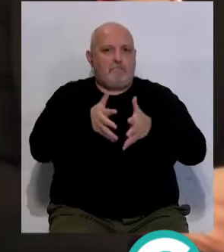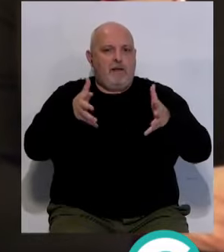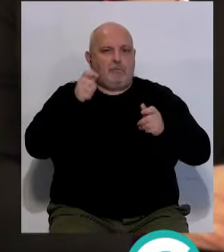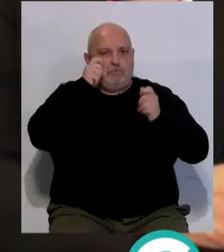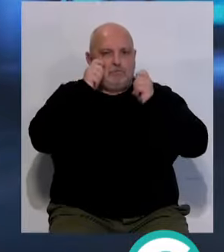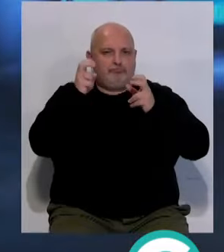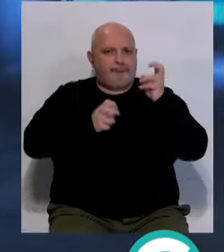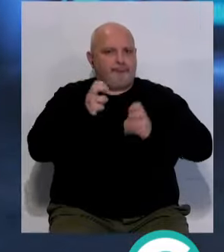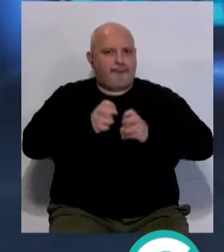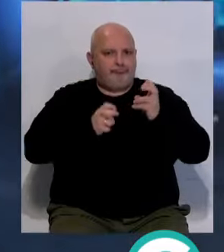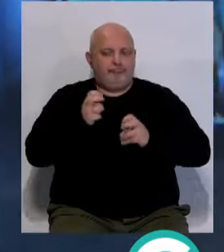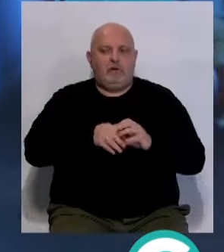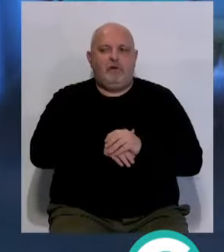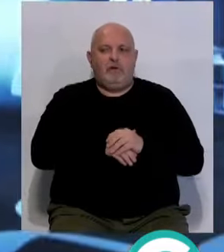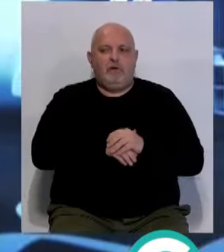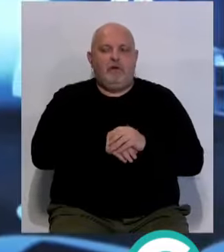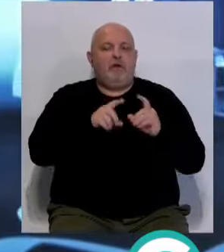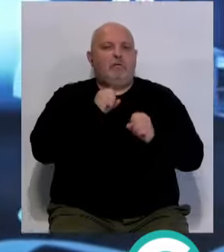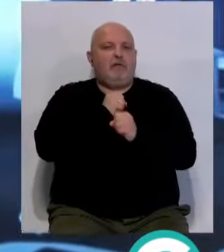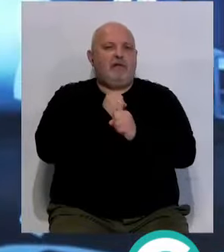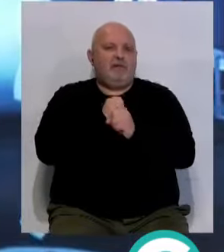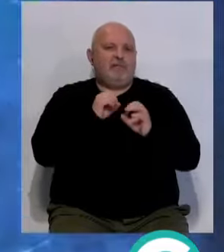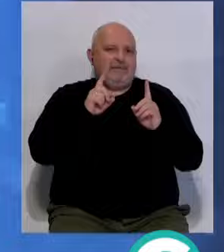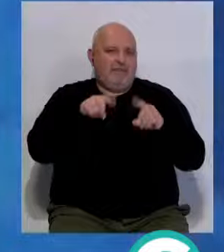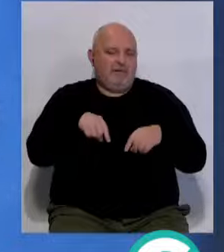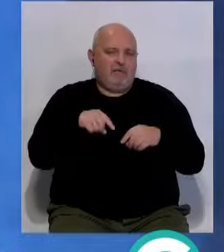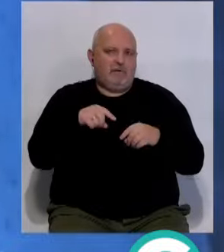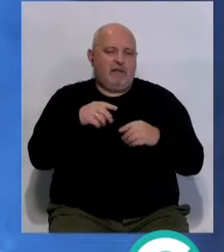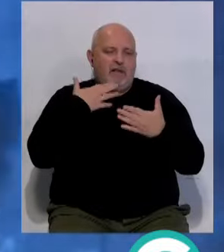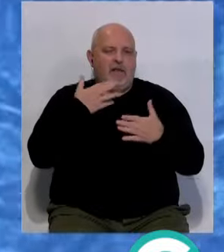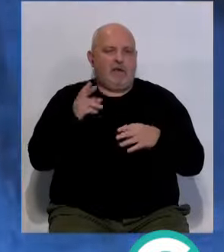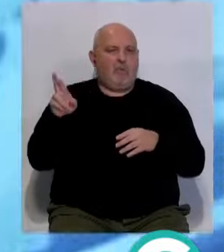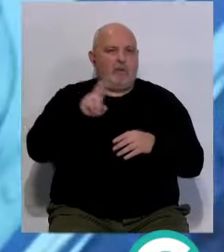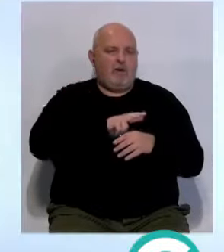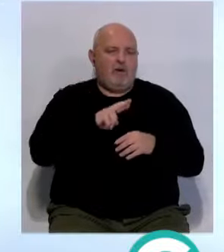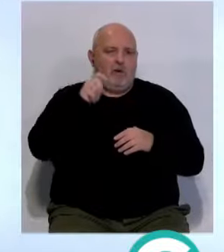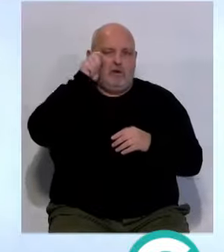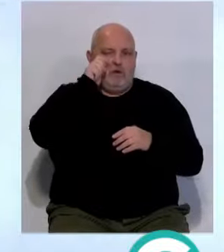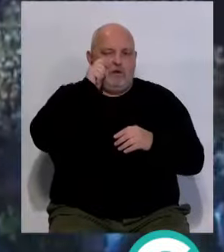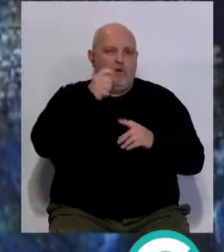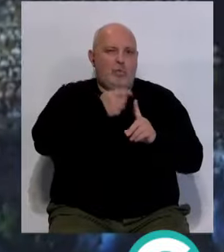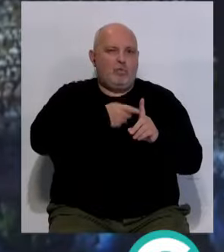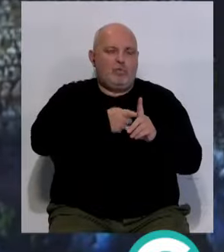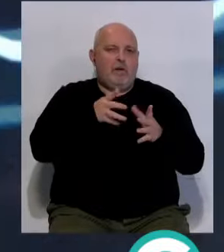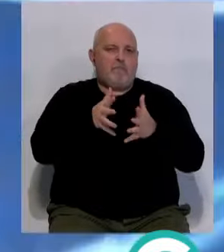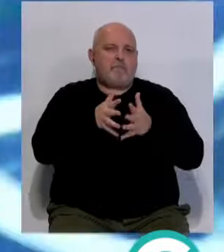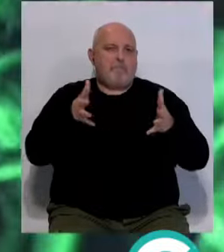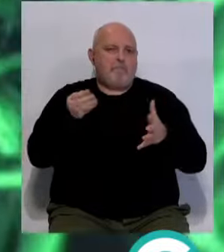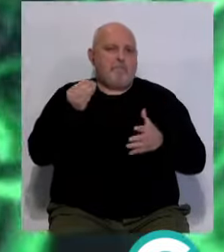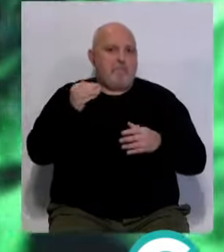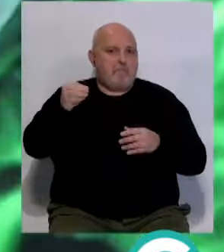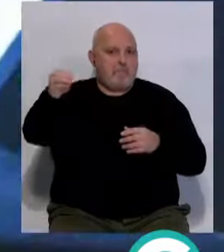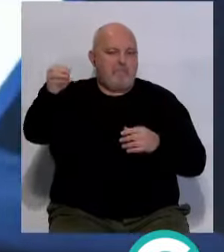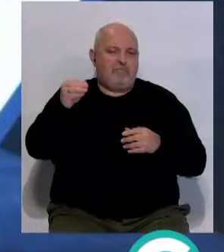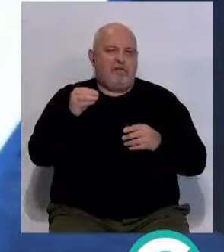llevado a cabo un trabajo ingente de recuperar un turismo residencial, de ampliar a un turismo